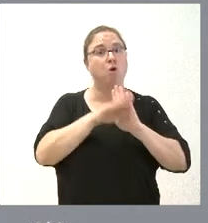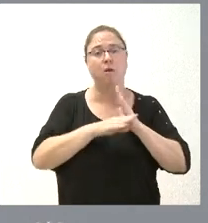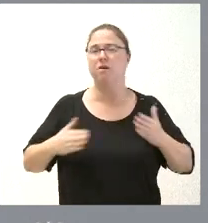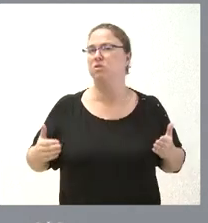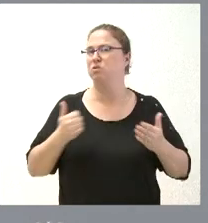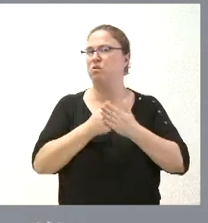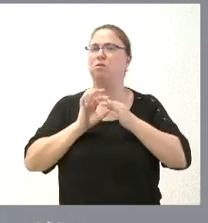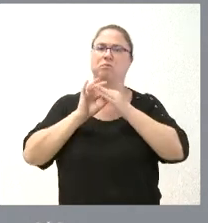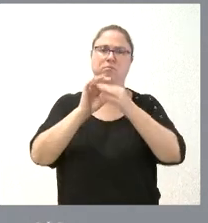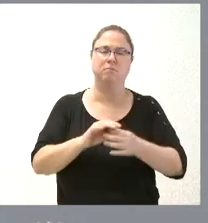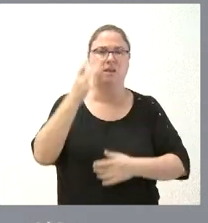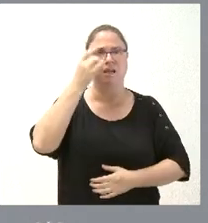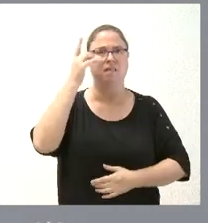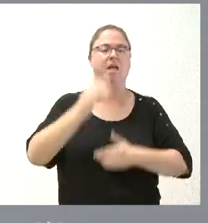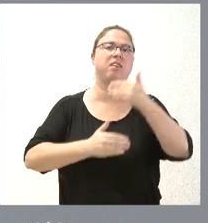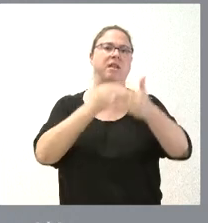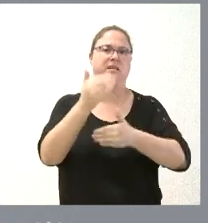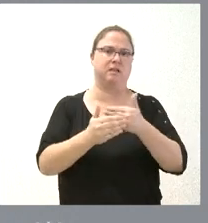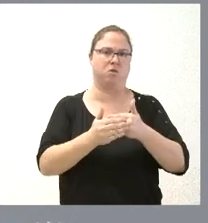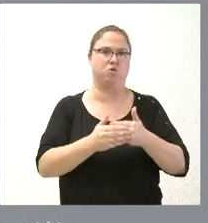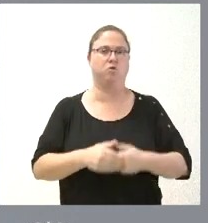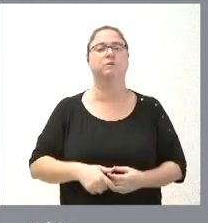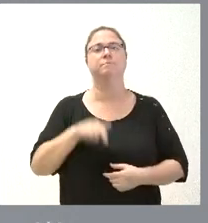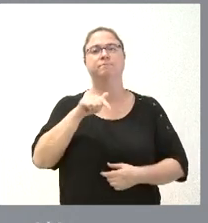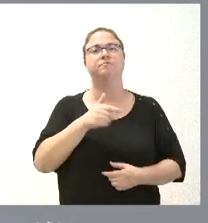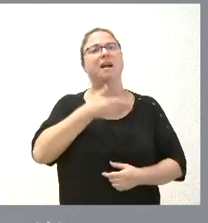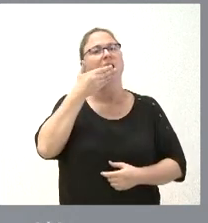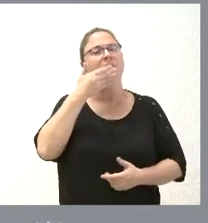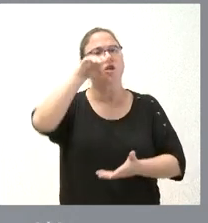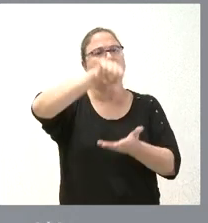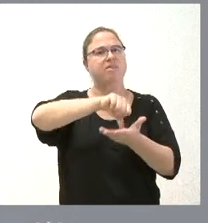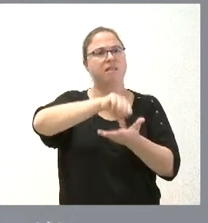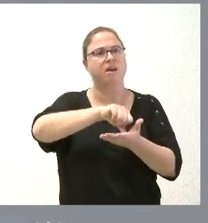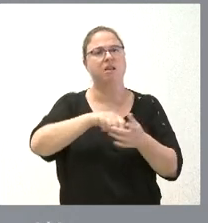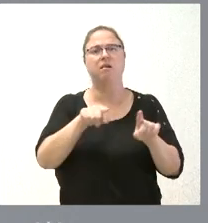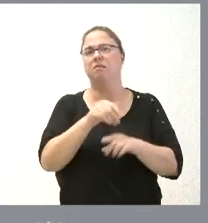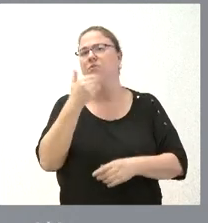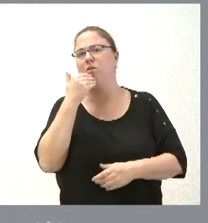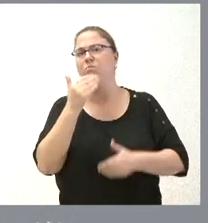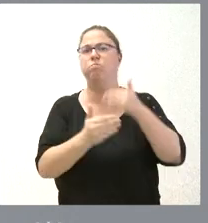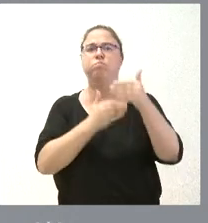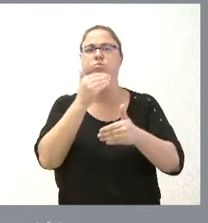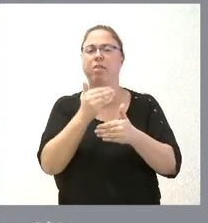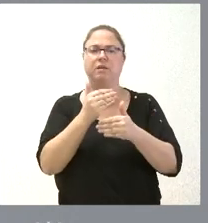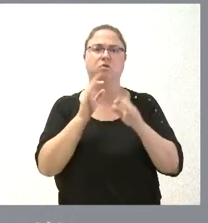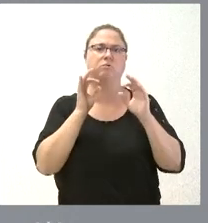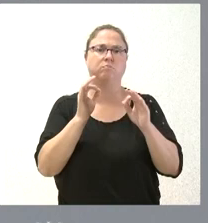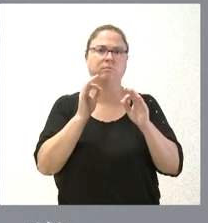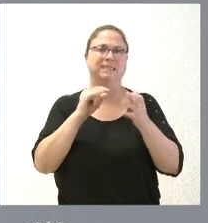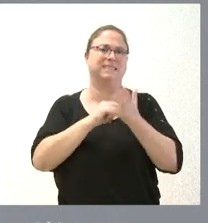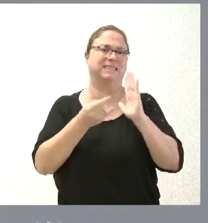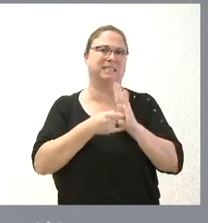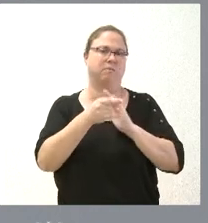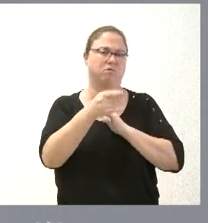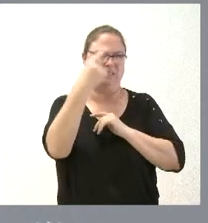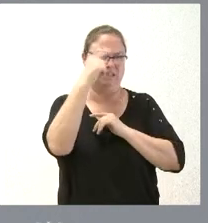que tiene a con iniciativas de desarrollo de los central heating de las calefacciones centralizadas como pueda ser todo el proceso en torno a este sistema que